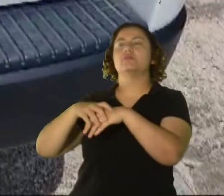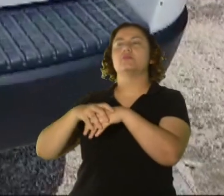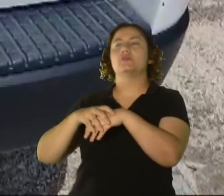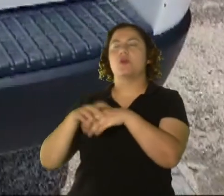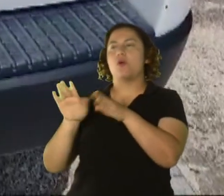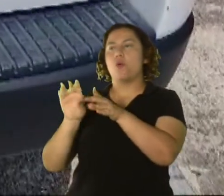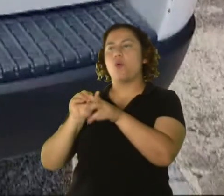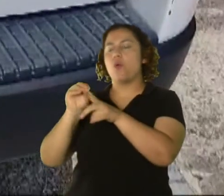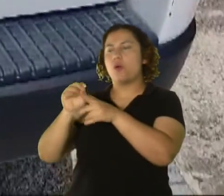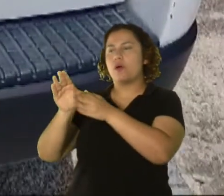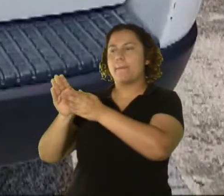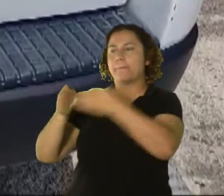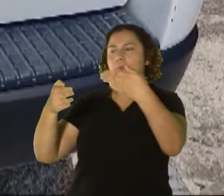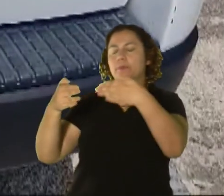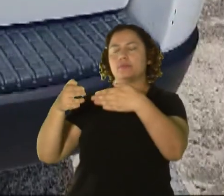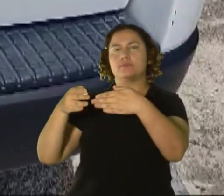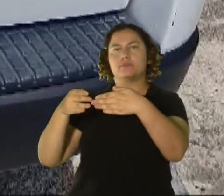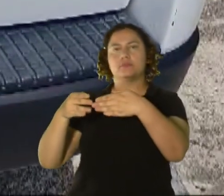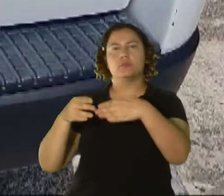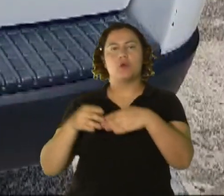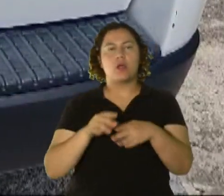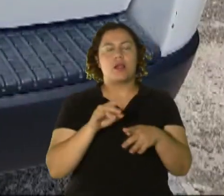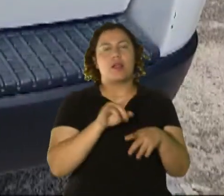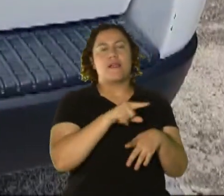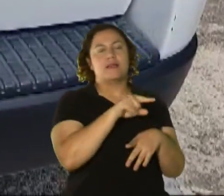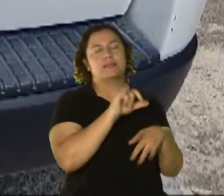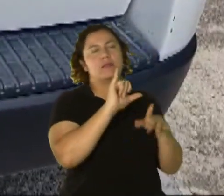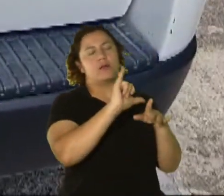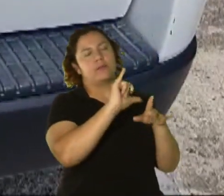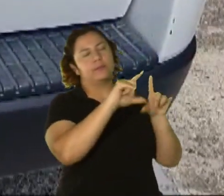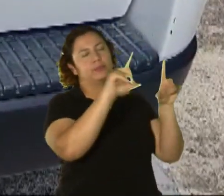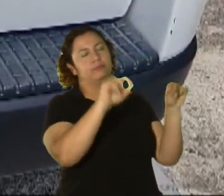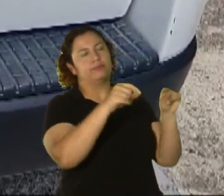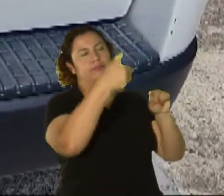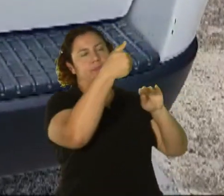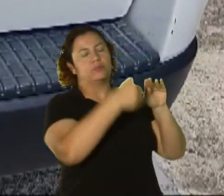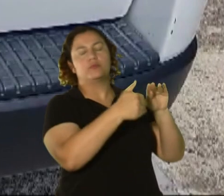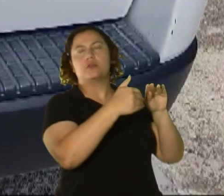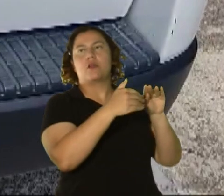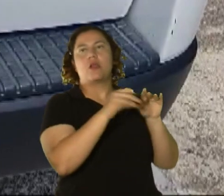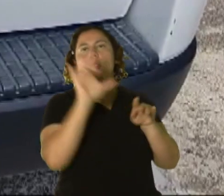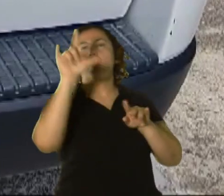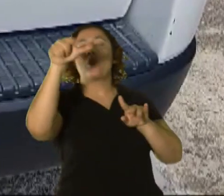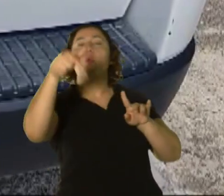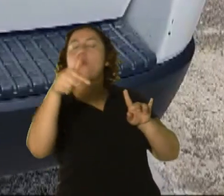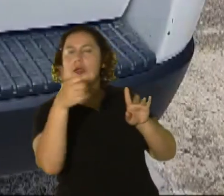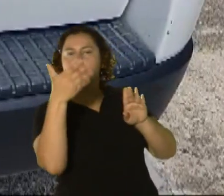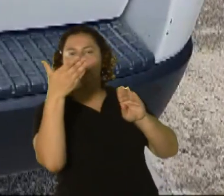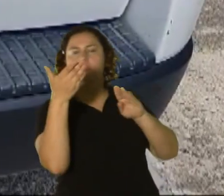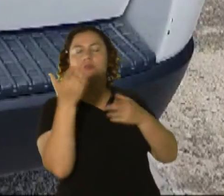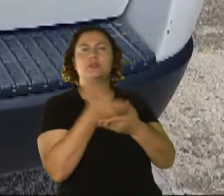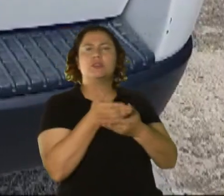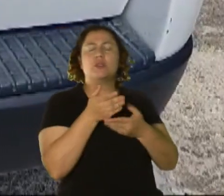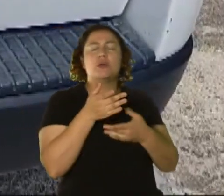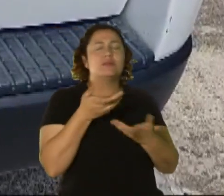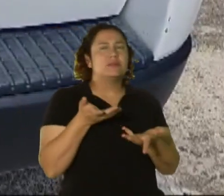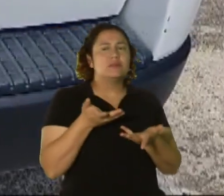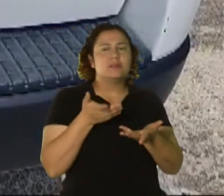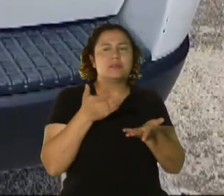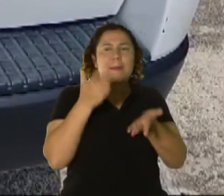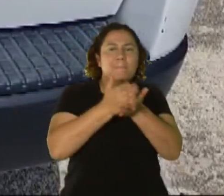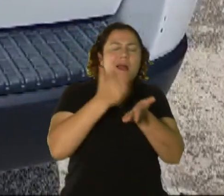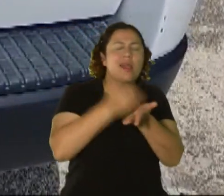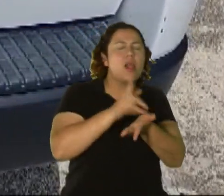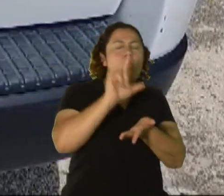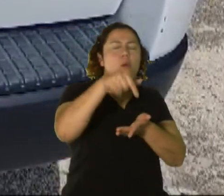identificadas por las cámaras de seguridad y así nosotros poder intervenir con ellos posteriormente. ¡Qué increíble, señores!